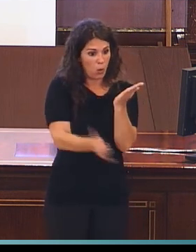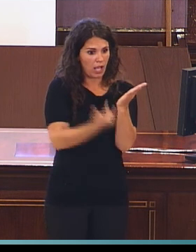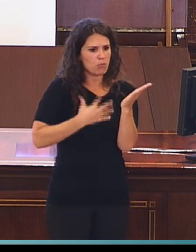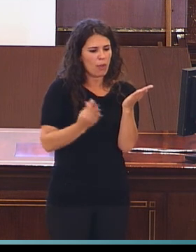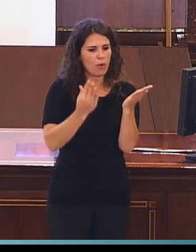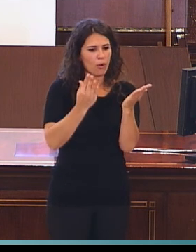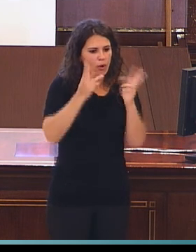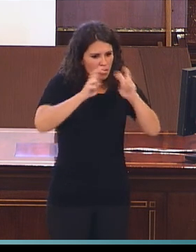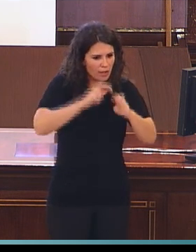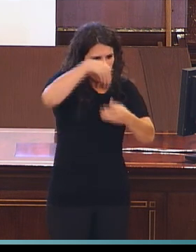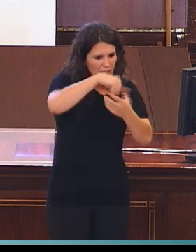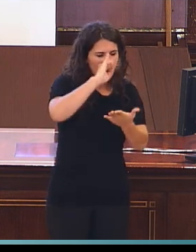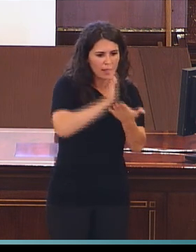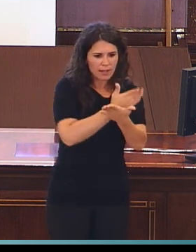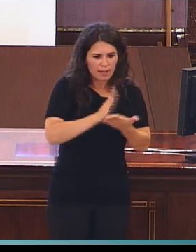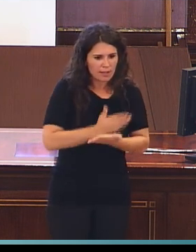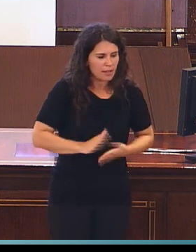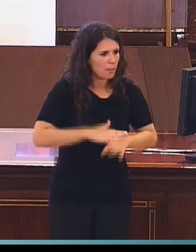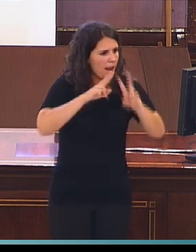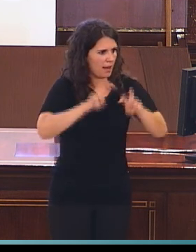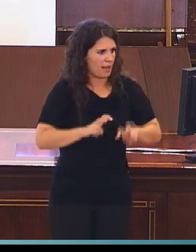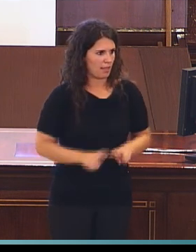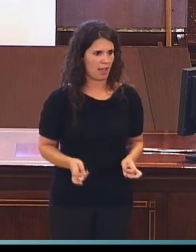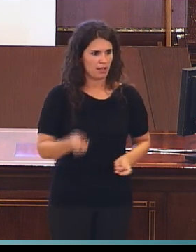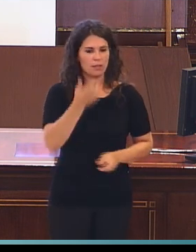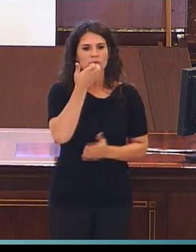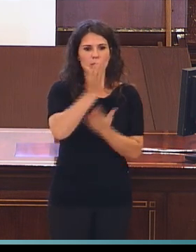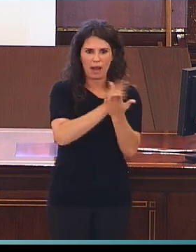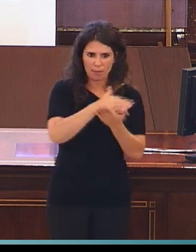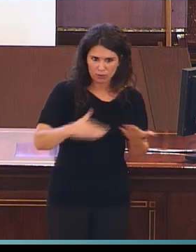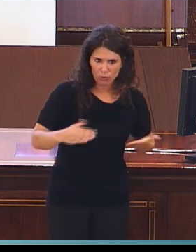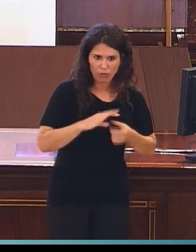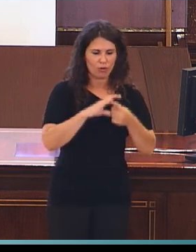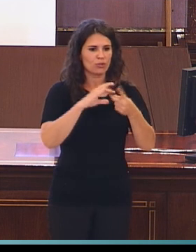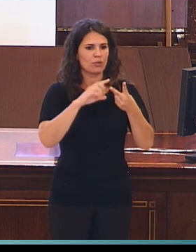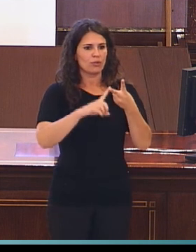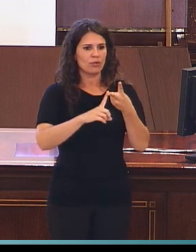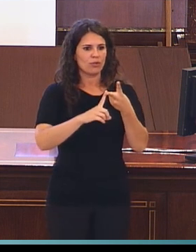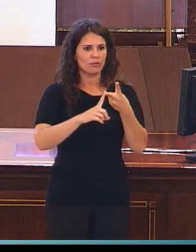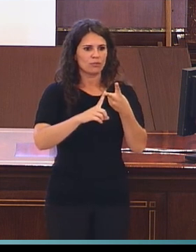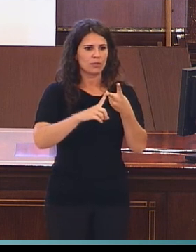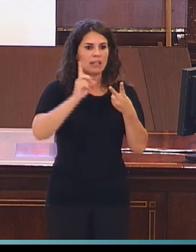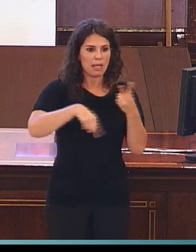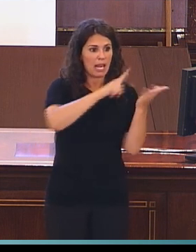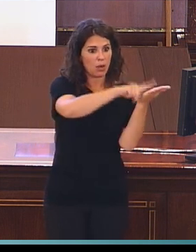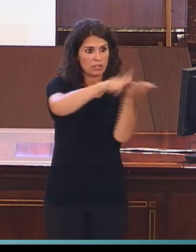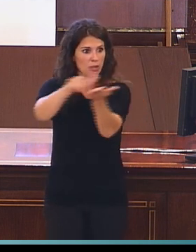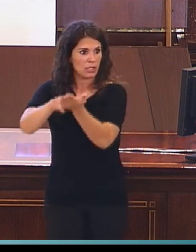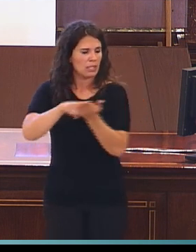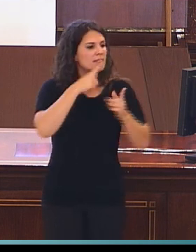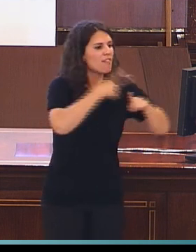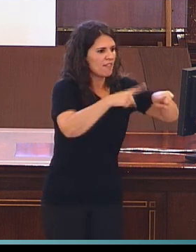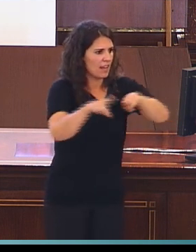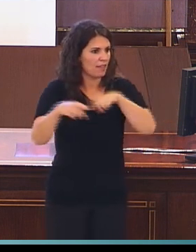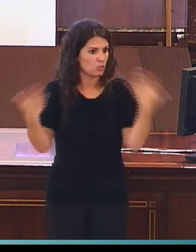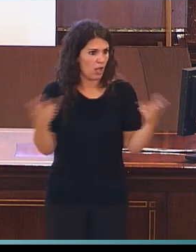Sigue interesando mucho el tema de los parámetros formacionales y las variaciones que hay entre las distintas lenguas. Sigue interesando